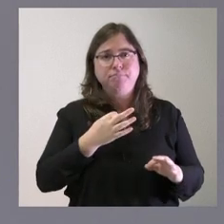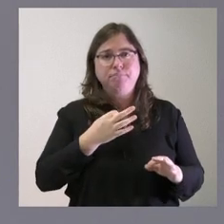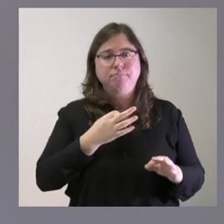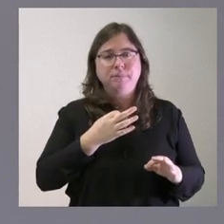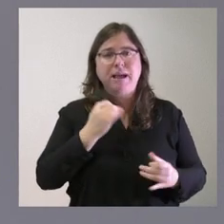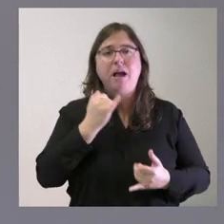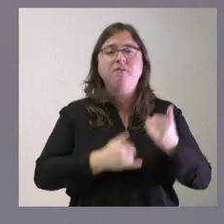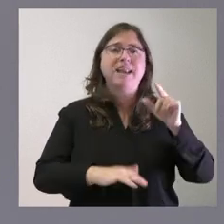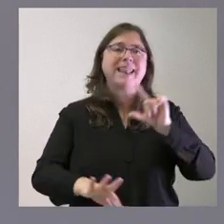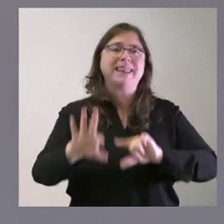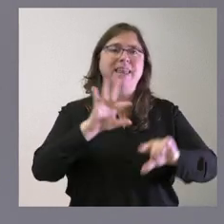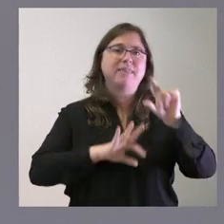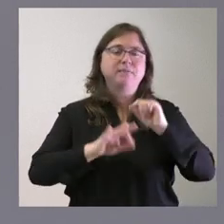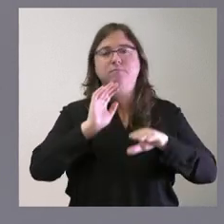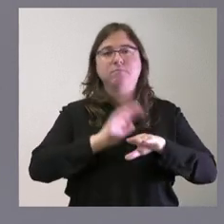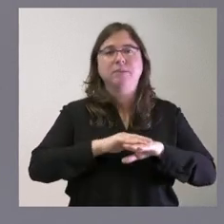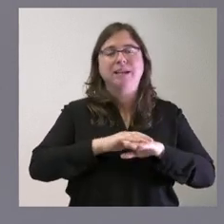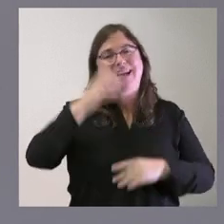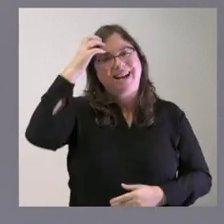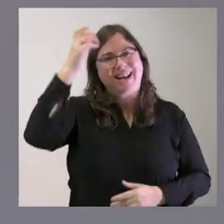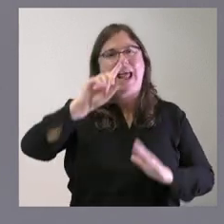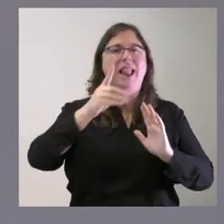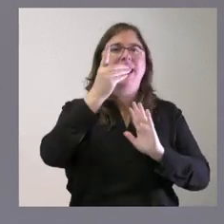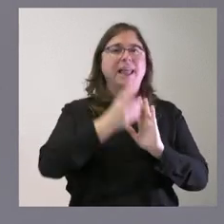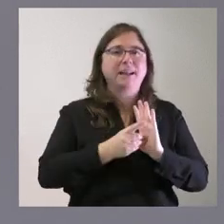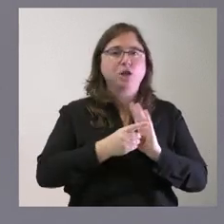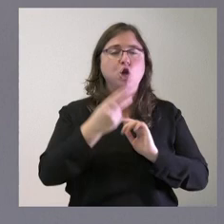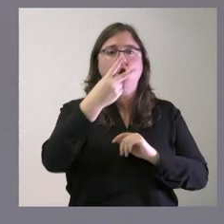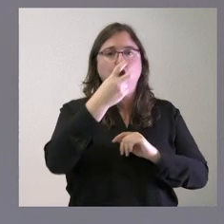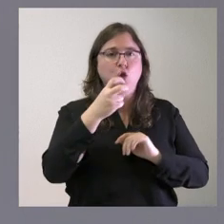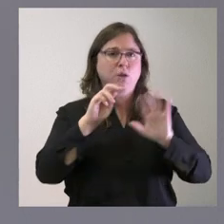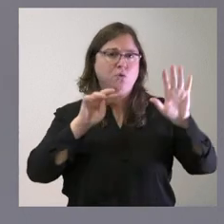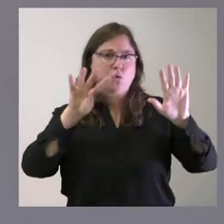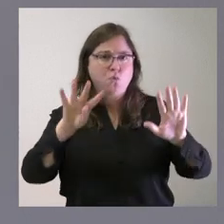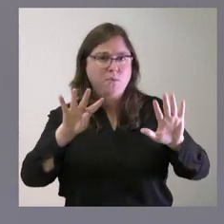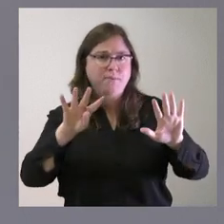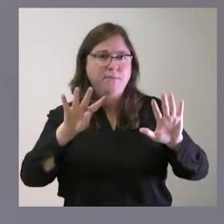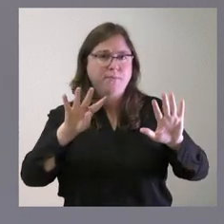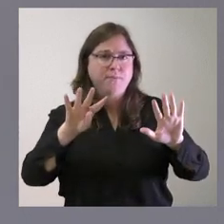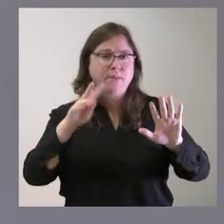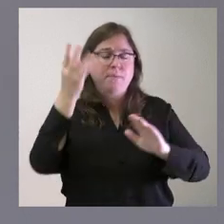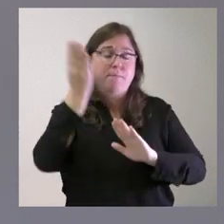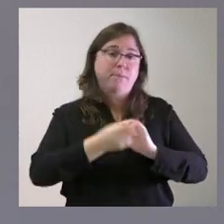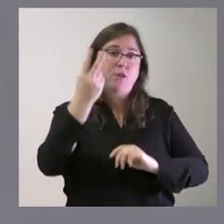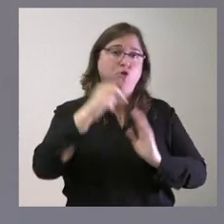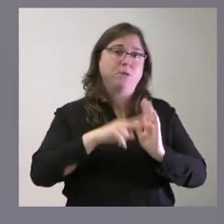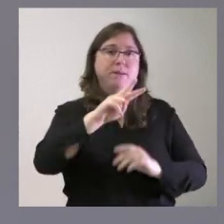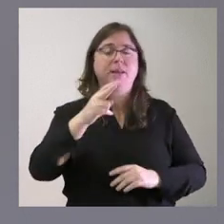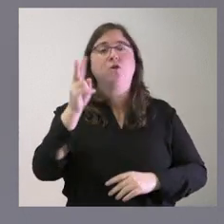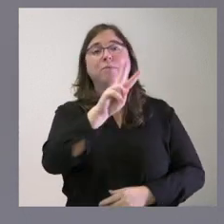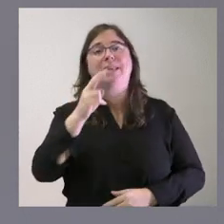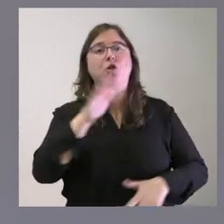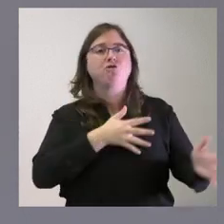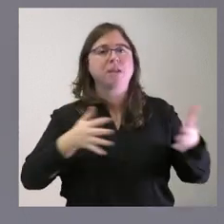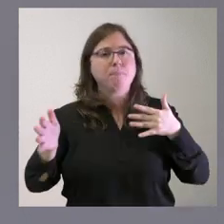decisión conforme a lo dispuesto en el Real Decreto 209 2022 de 22 de marzo que es el que regula